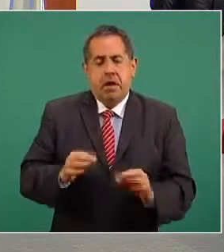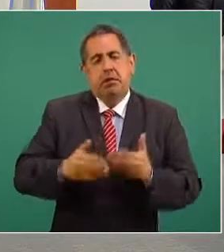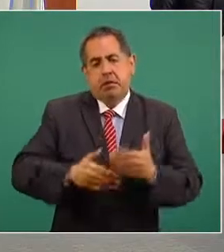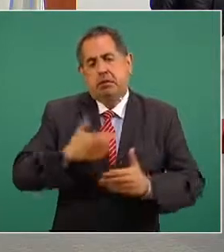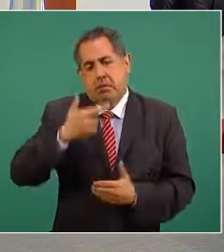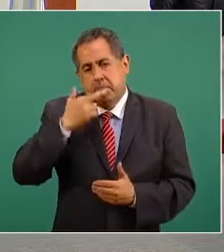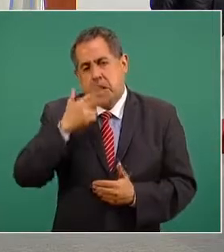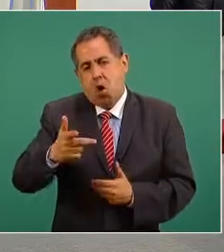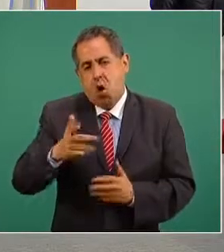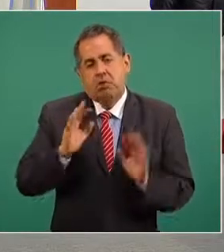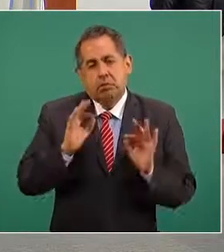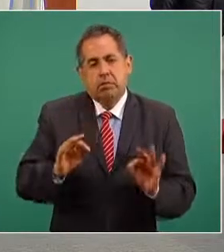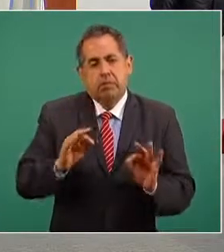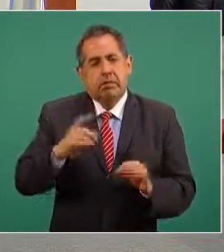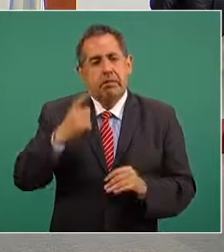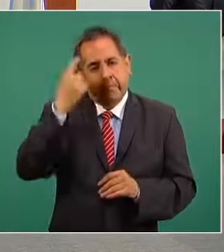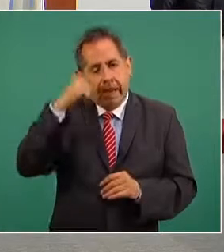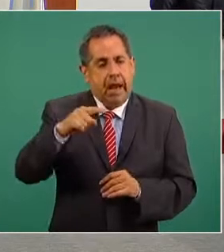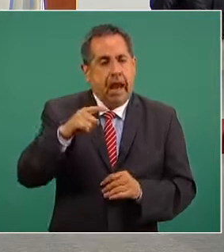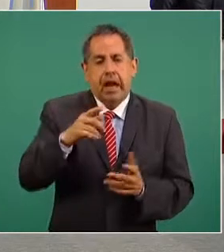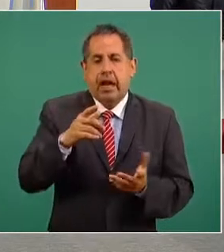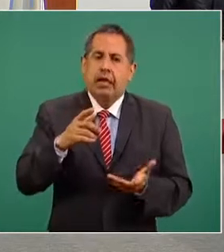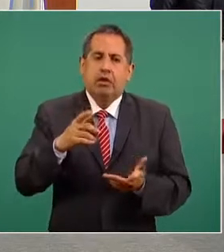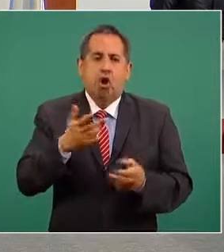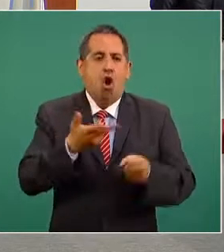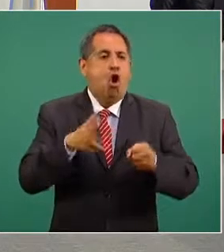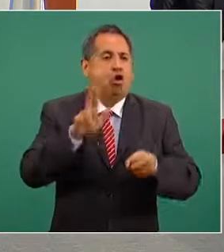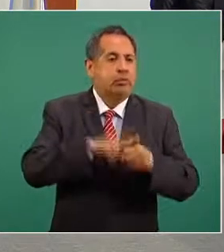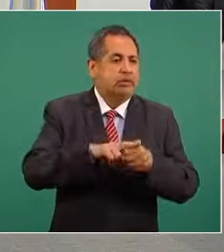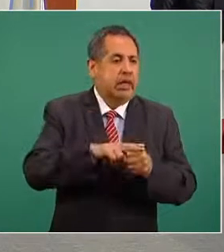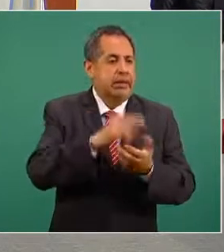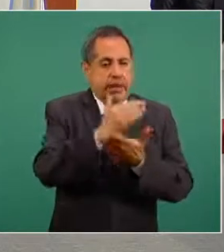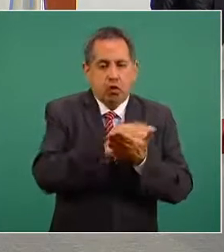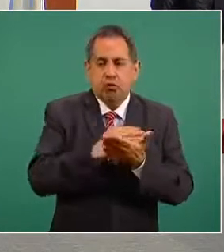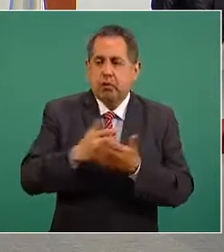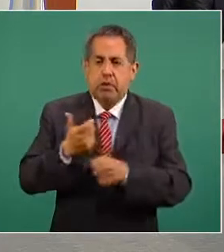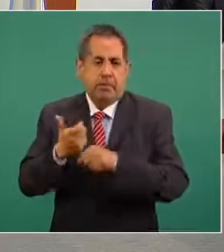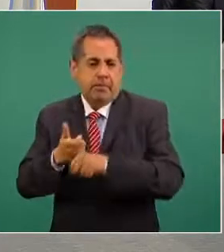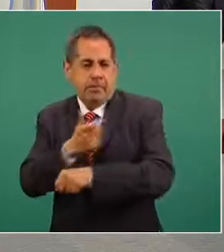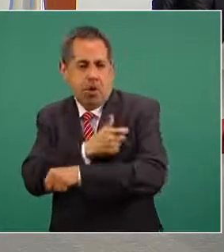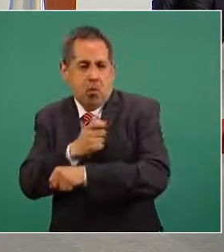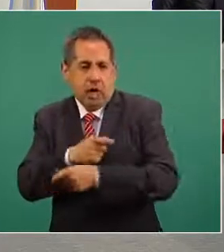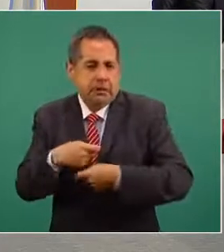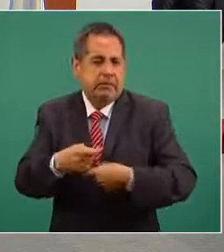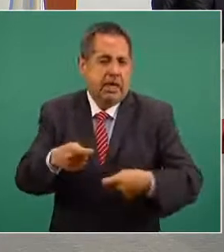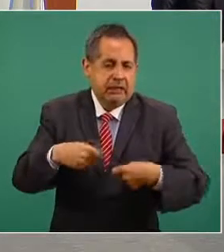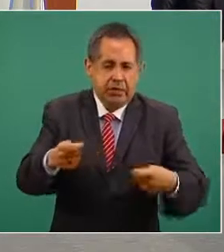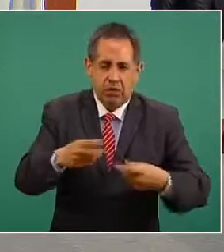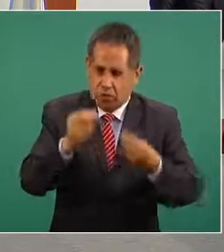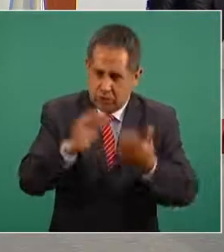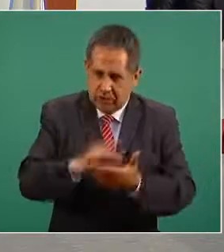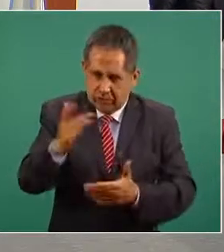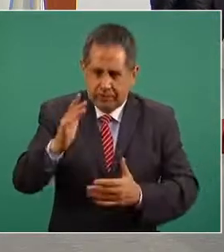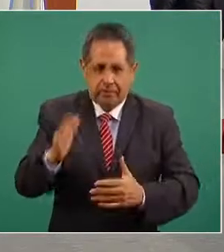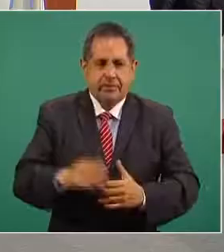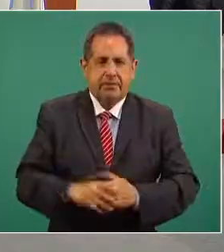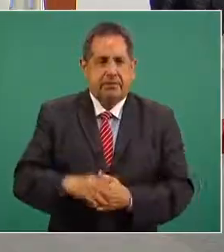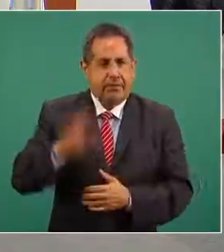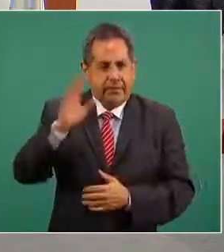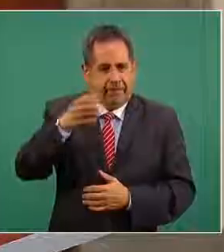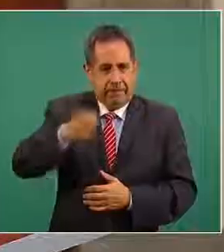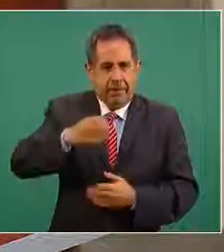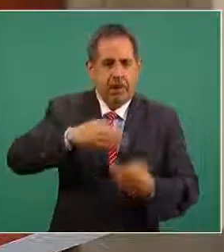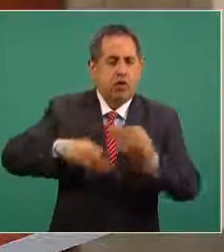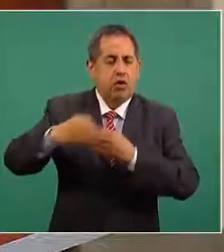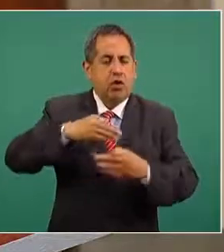la disponibilidad de las vacunas muchas gracias saludo